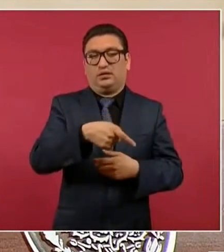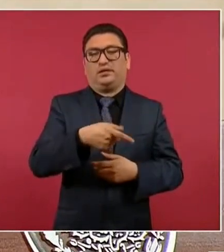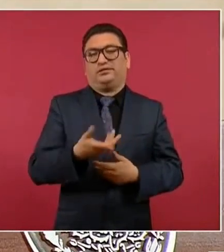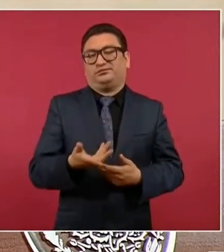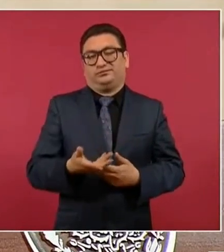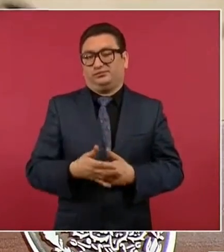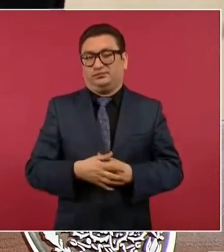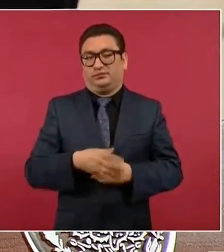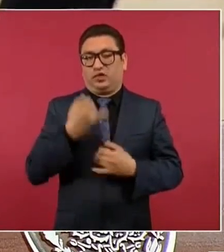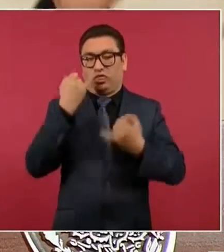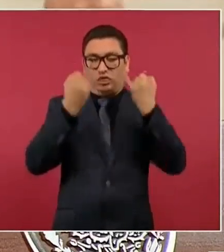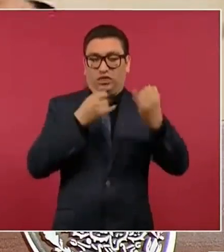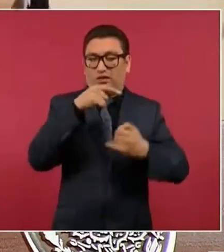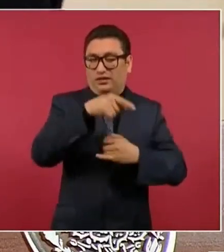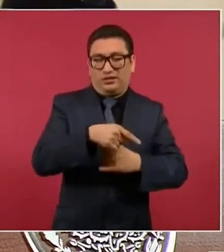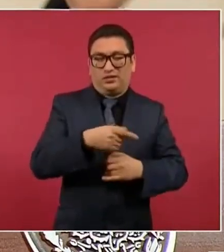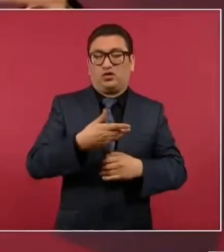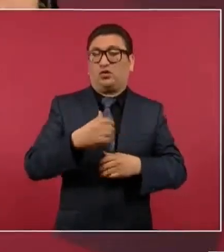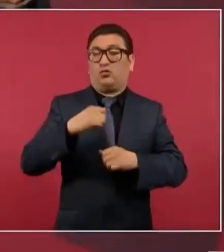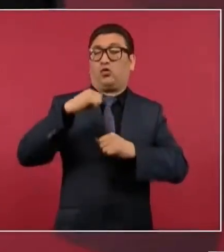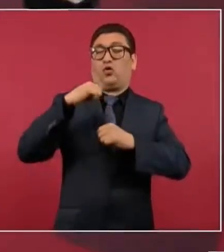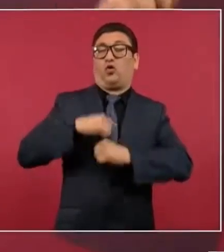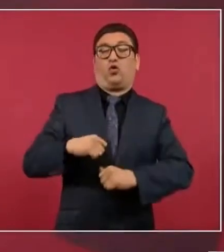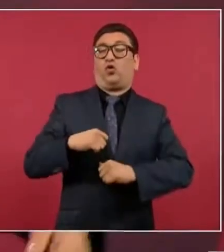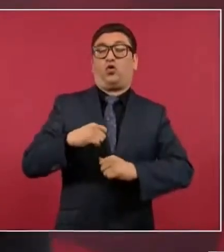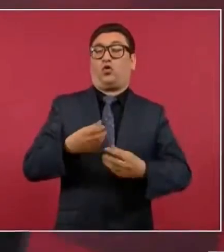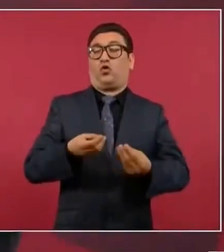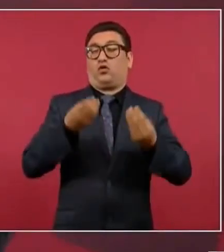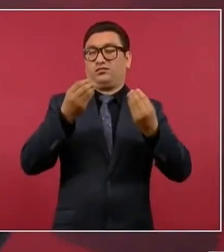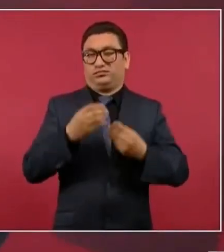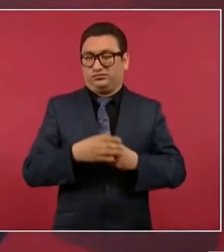como si tuviesen mucha autoridad moral.